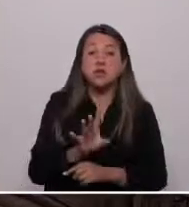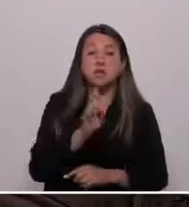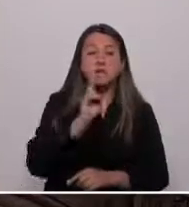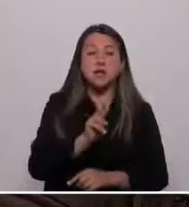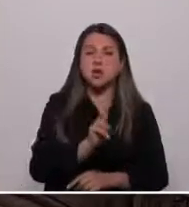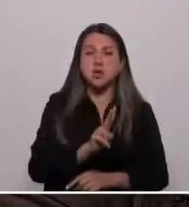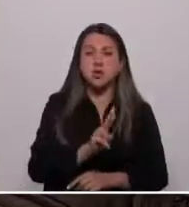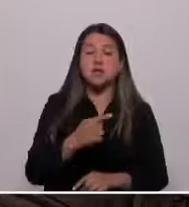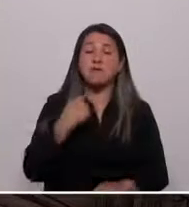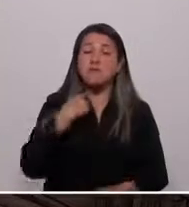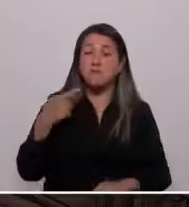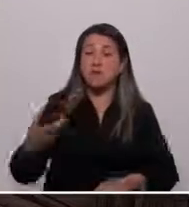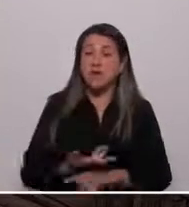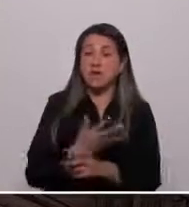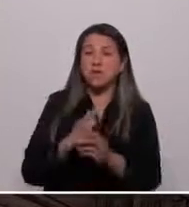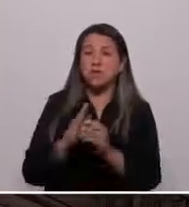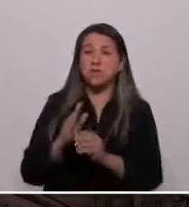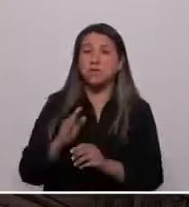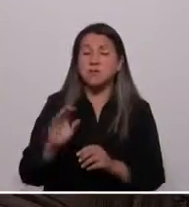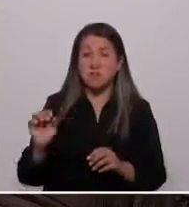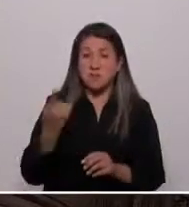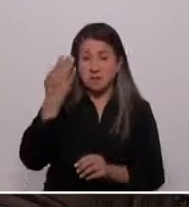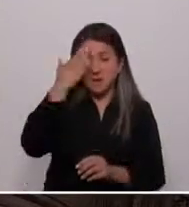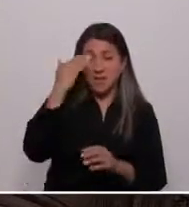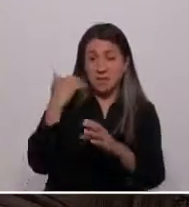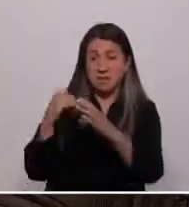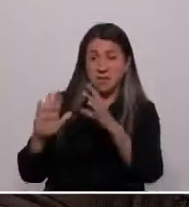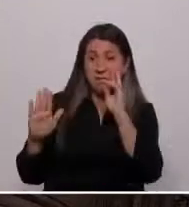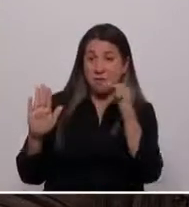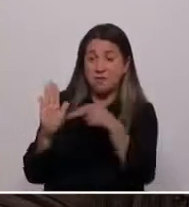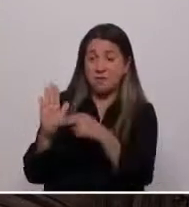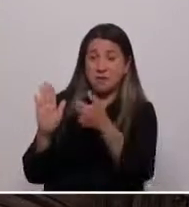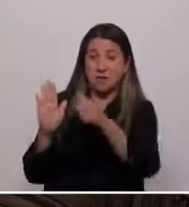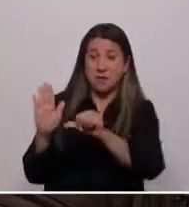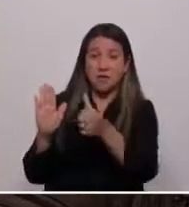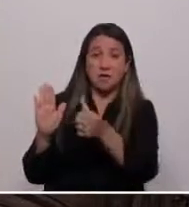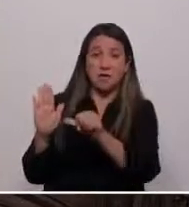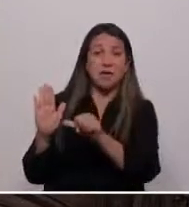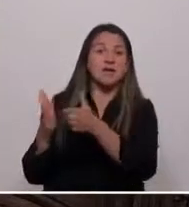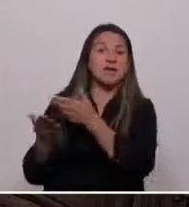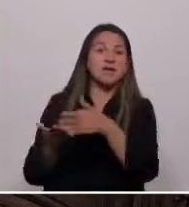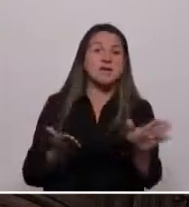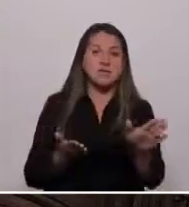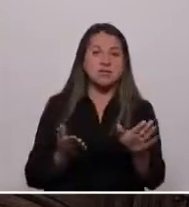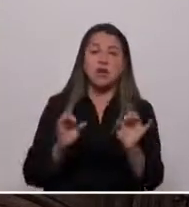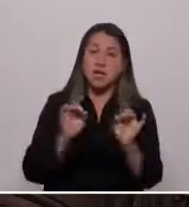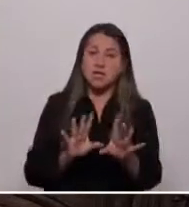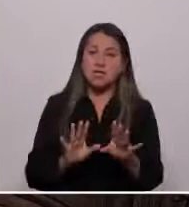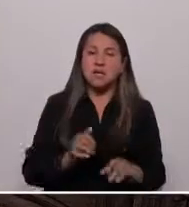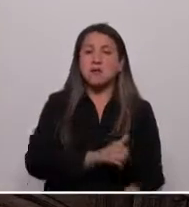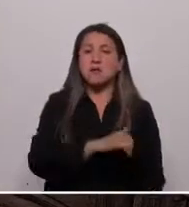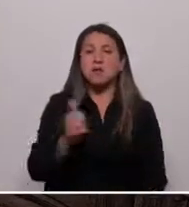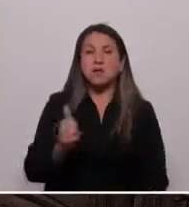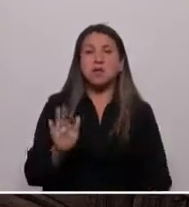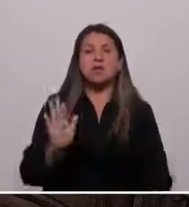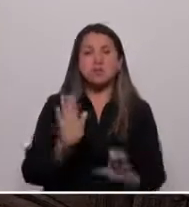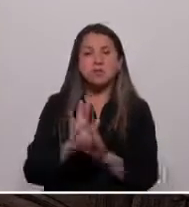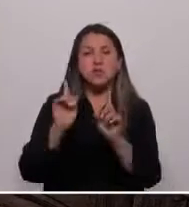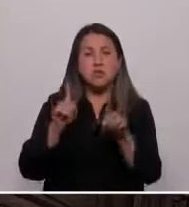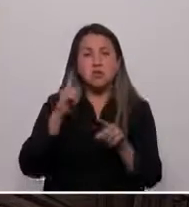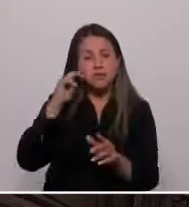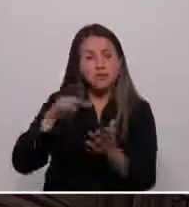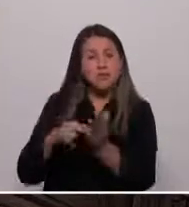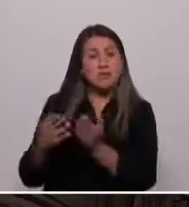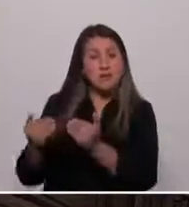cuestionada desde el mismo día que sea despachada por esta convención. Así la estabilidad a que toda constitución debe aspirar no